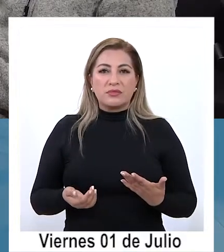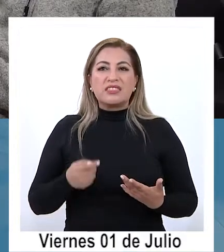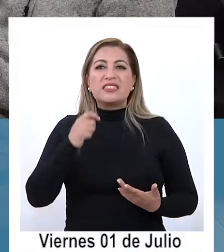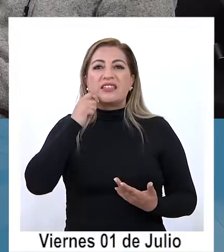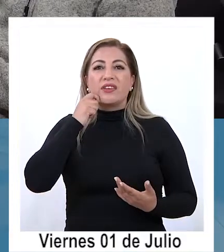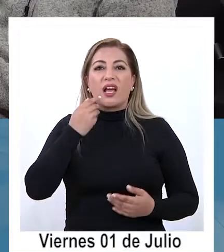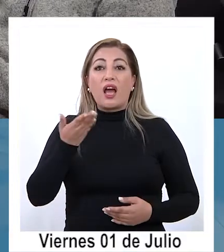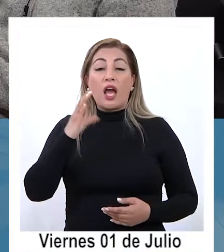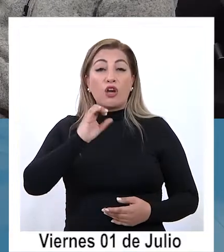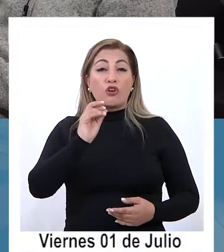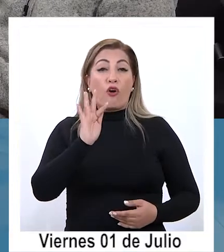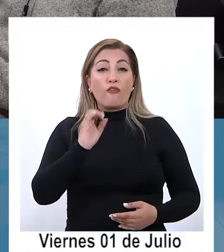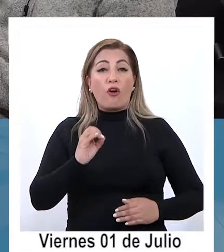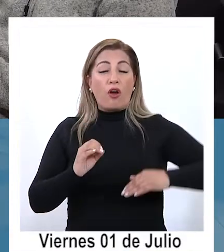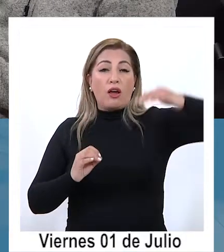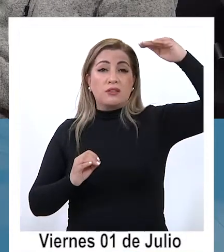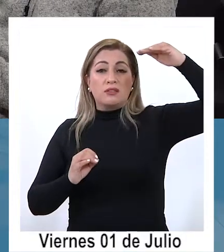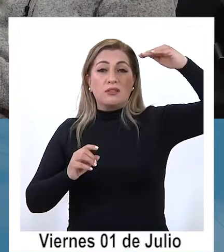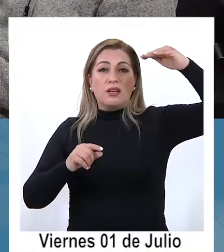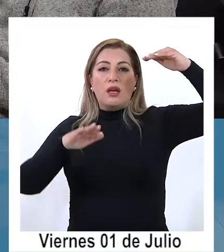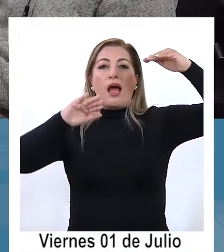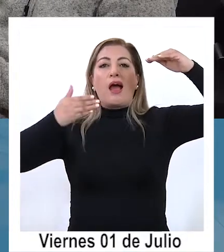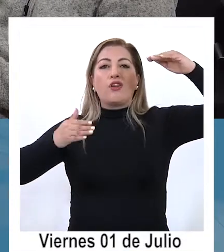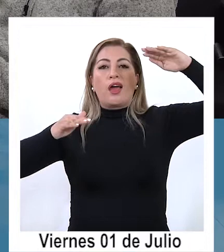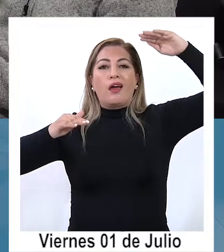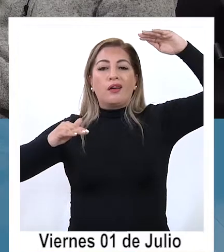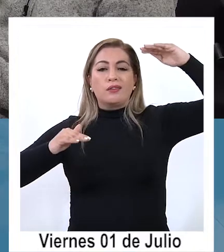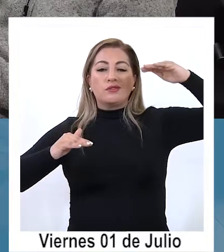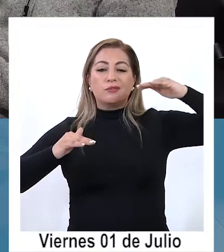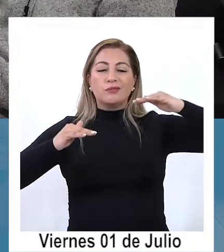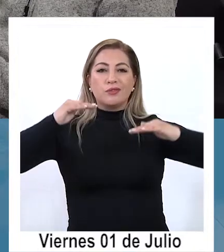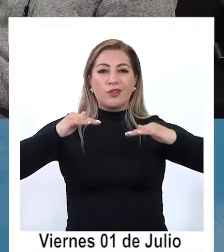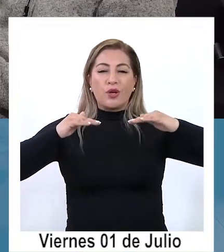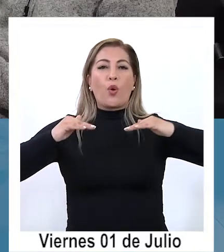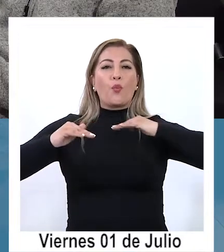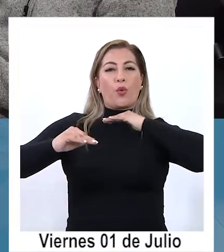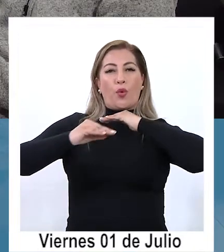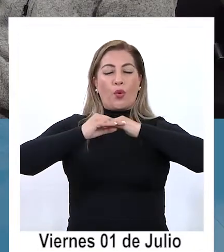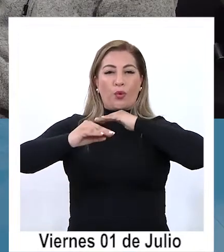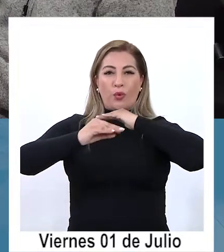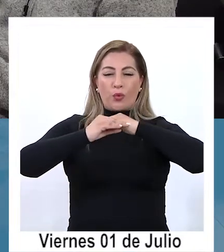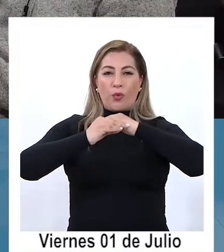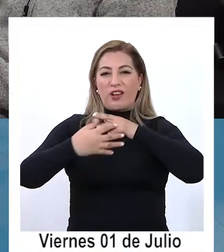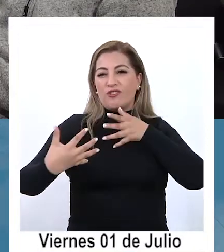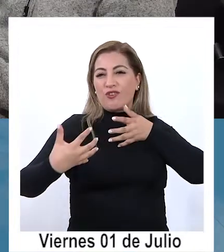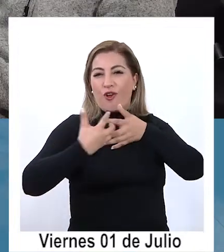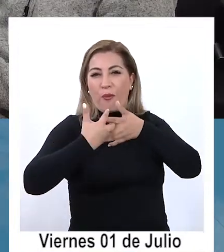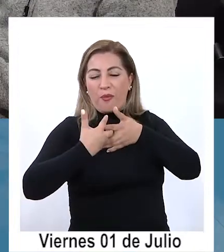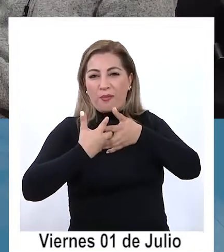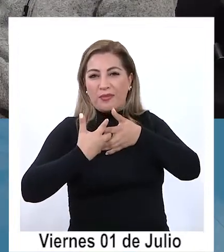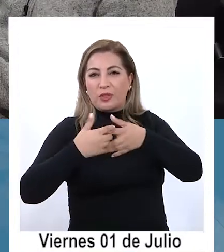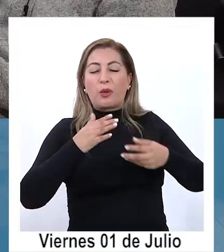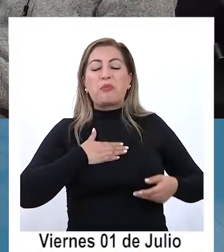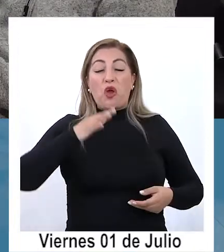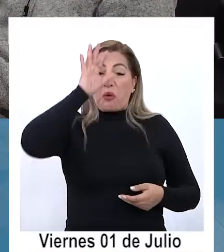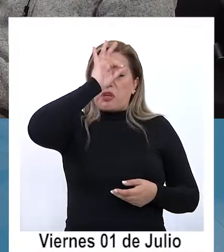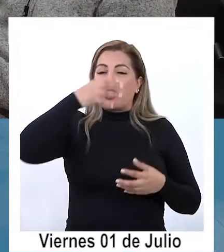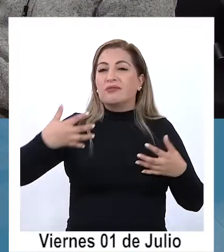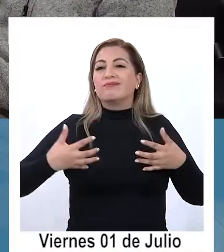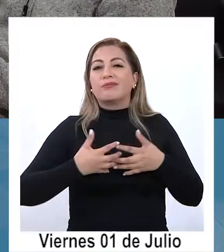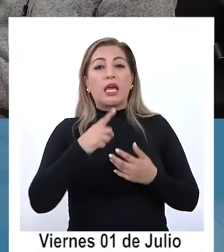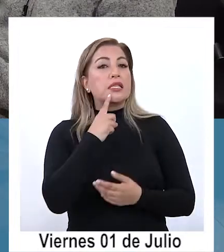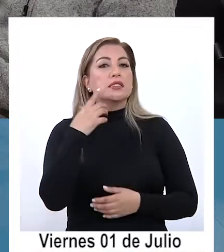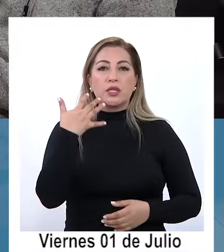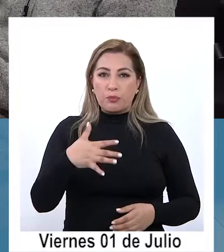igualarnos cierto como como paralelos como complementos que lo digo yo desde mi cosmovisión cierto es